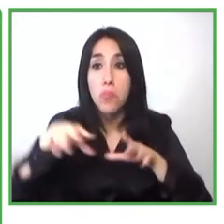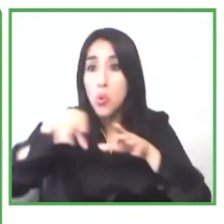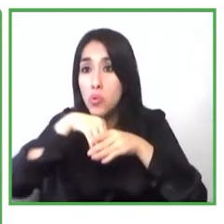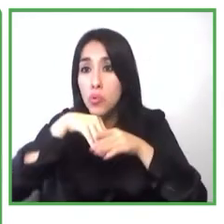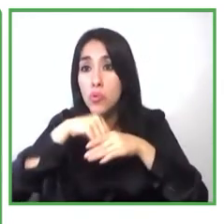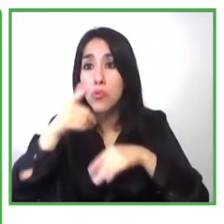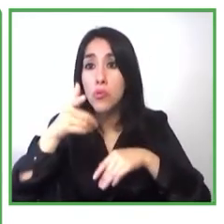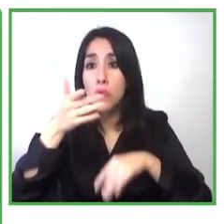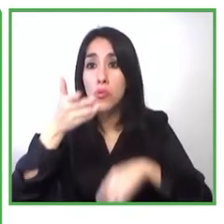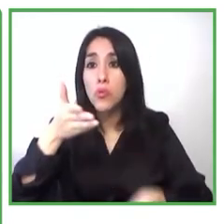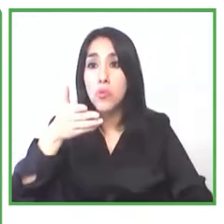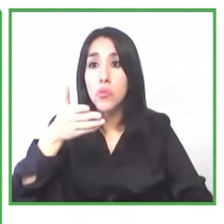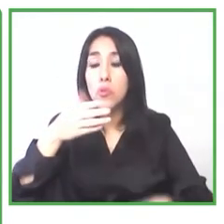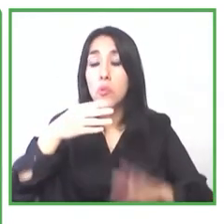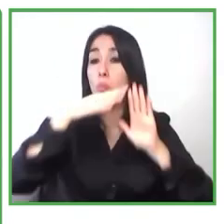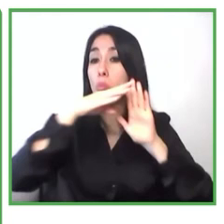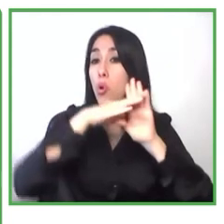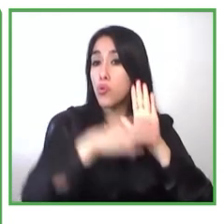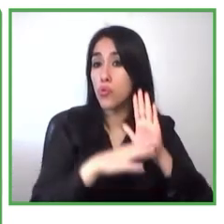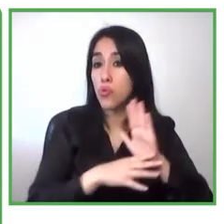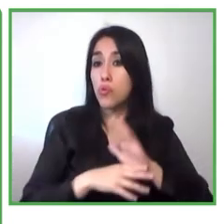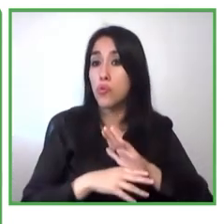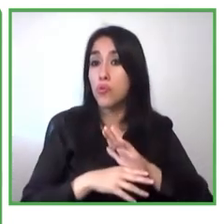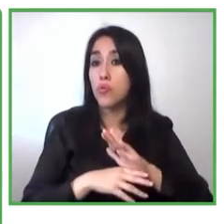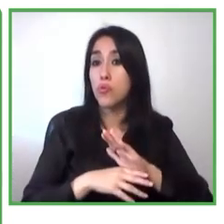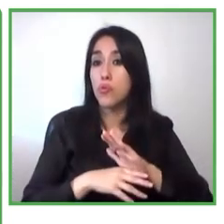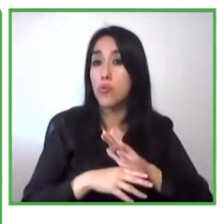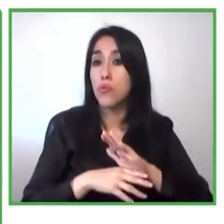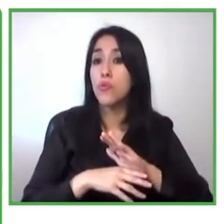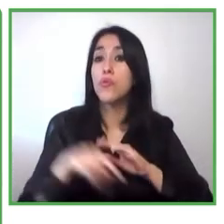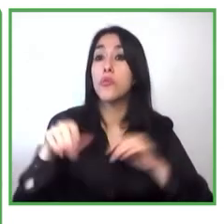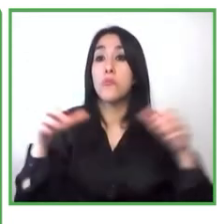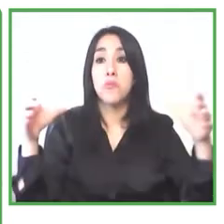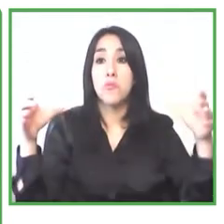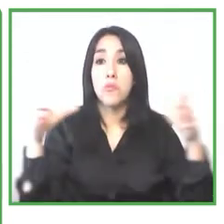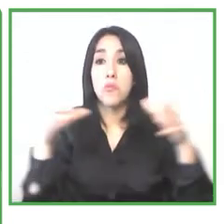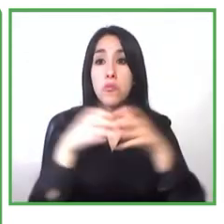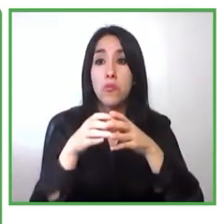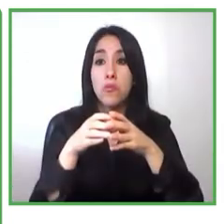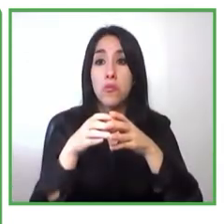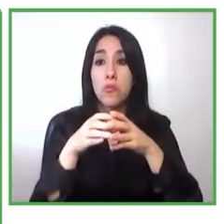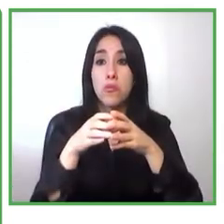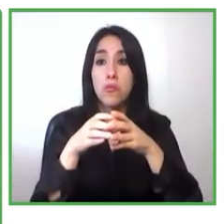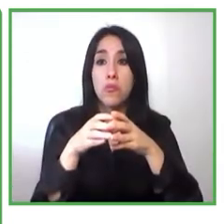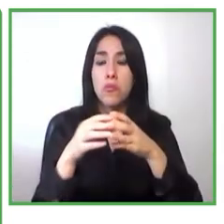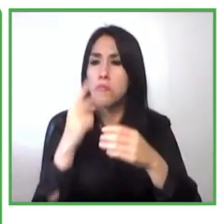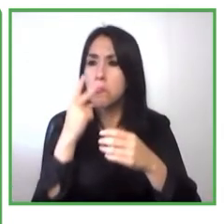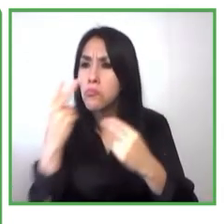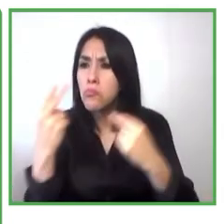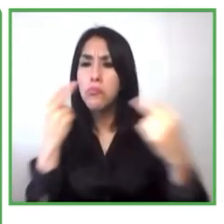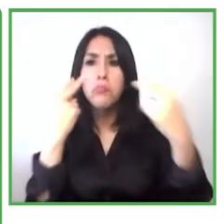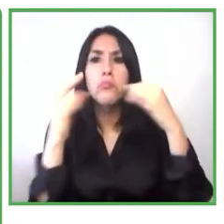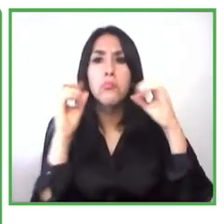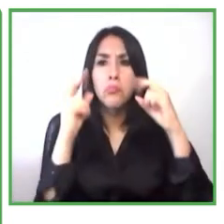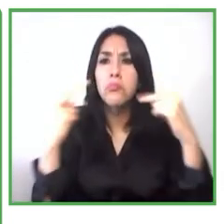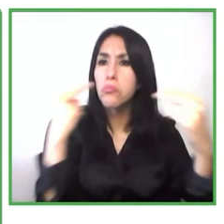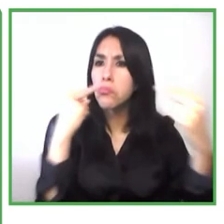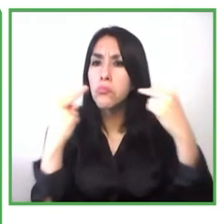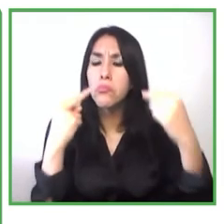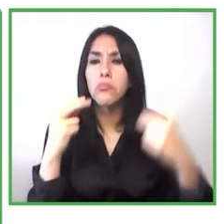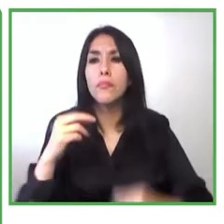están en forma gratuita ustedes podrían descargarlo y están los manuales tanto para las organizaciones que ejecutan